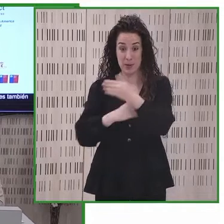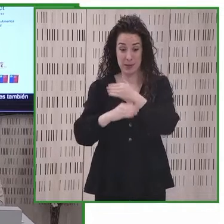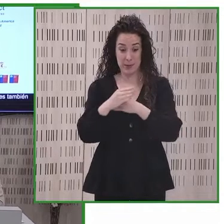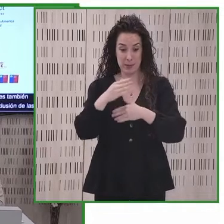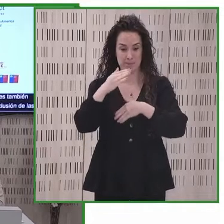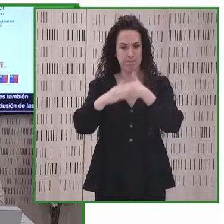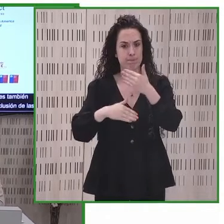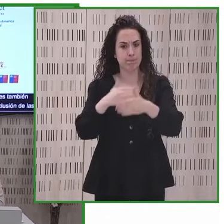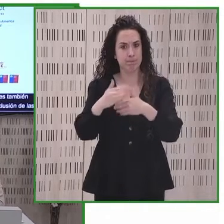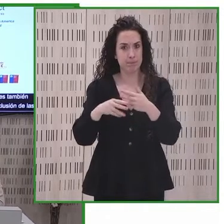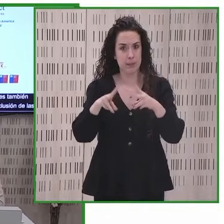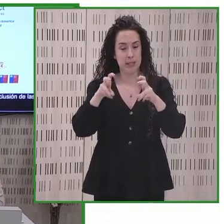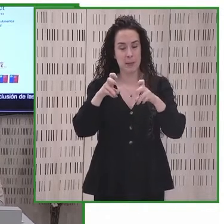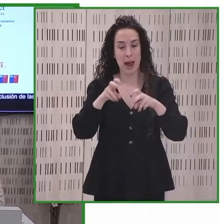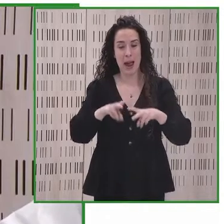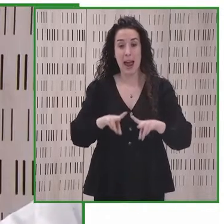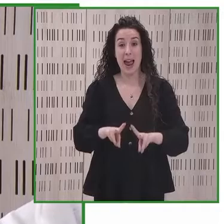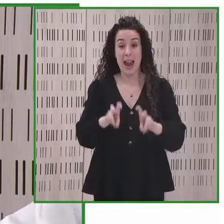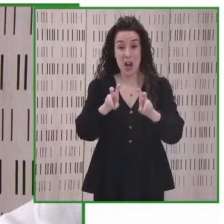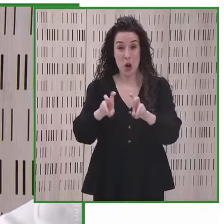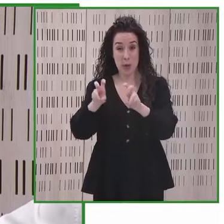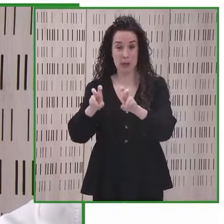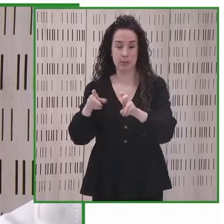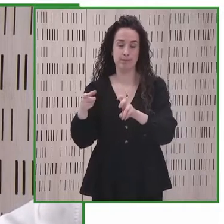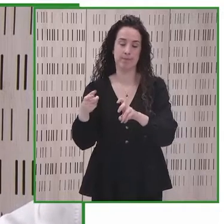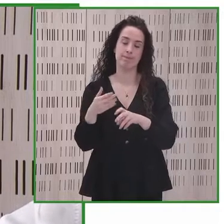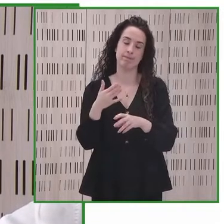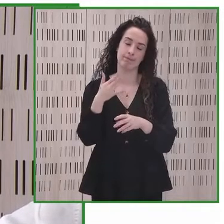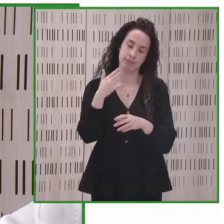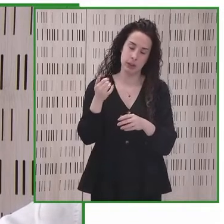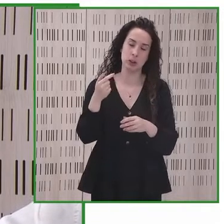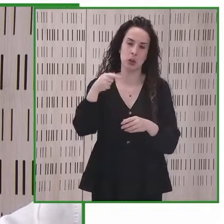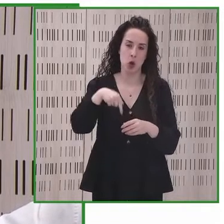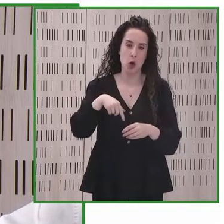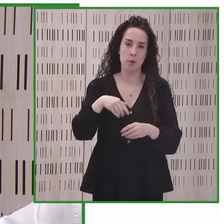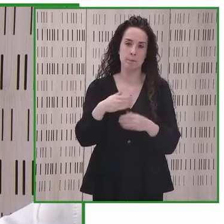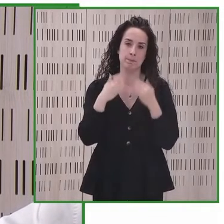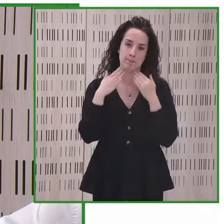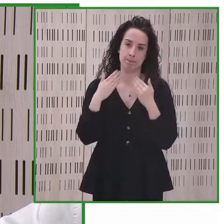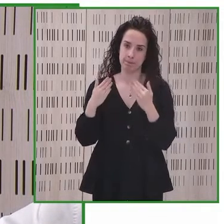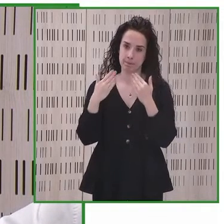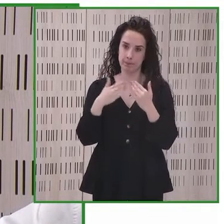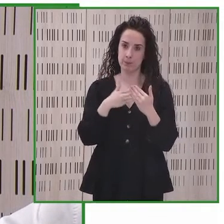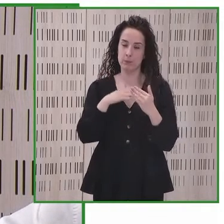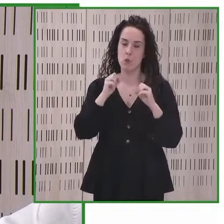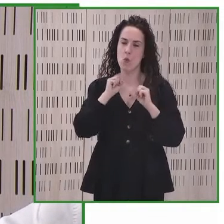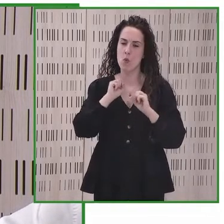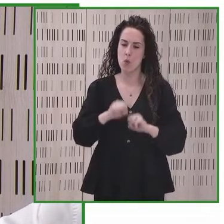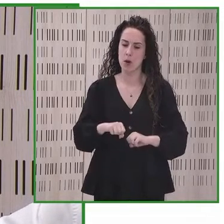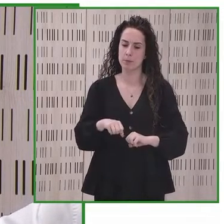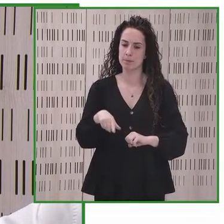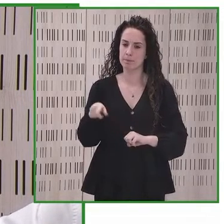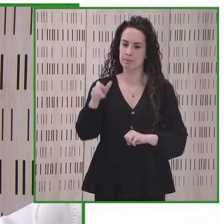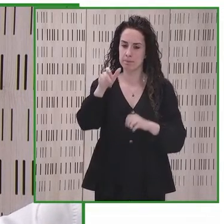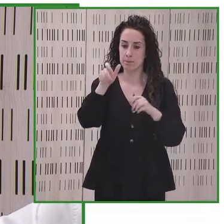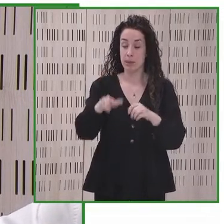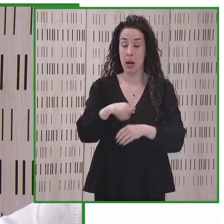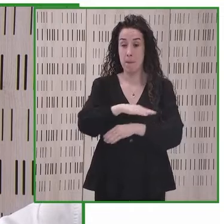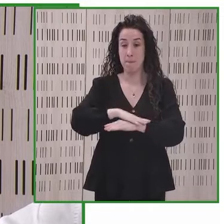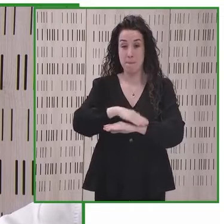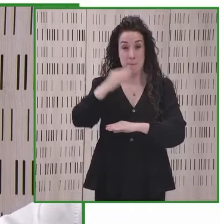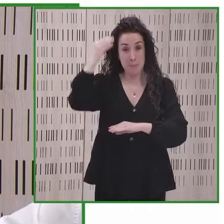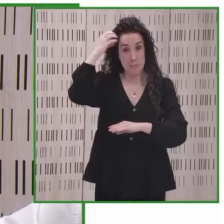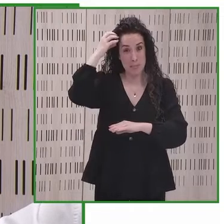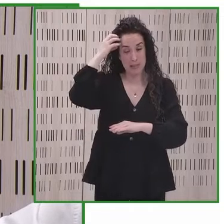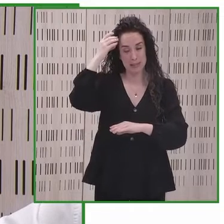de innovación. Por eso quisiéramos también agradecer y resaltar la presencia en esta ceremonia de la ministra de Ciencia e Innovación del Gobierno de España, doña